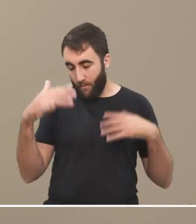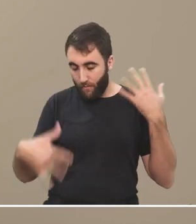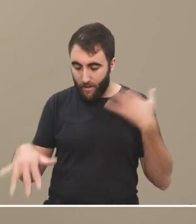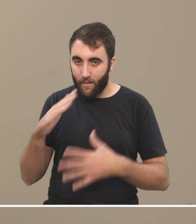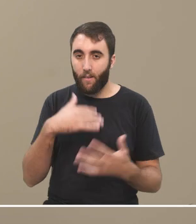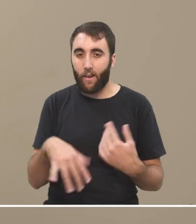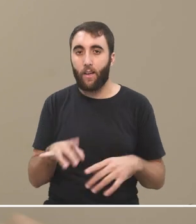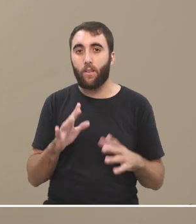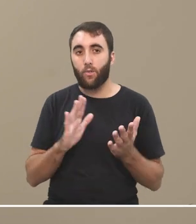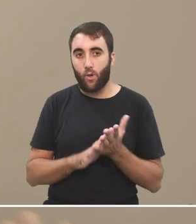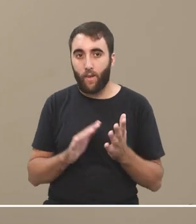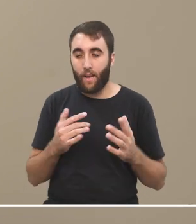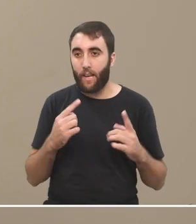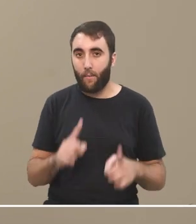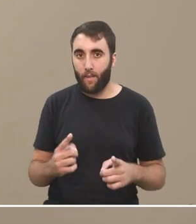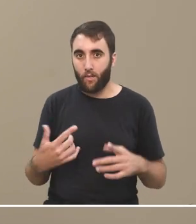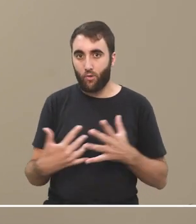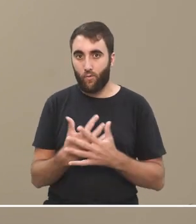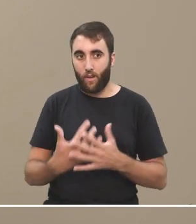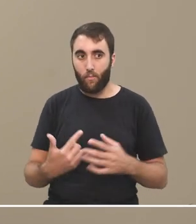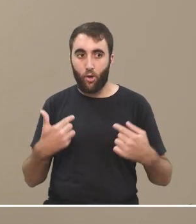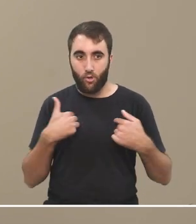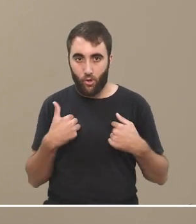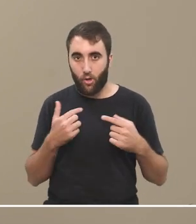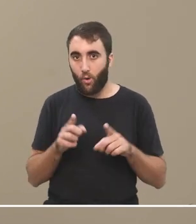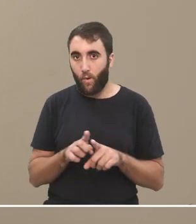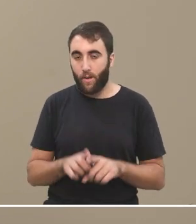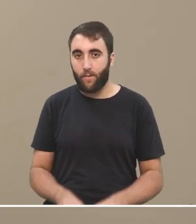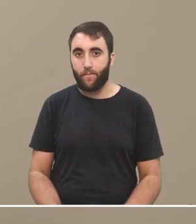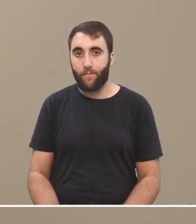dispersión que también nos afecta principalmente sobre todo a nosotros